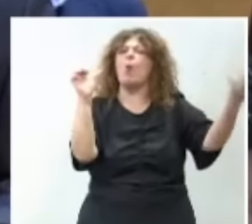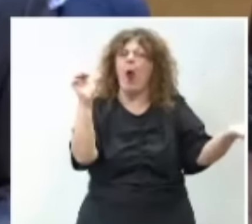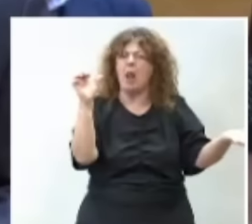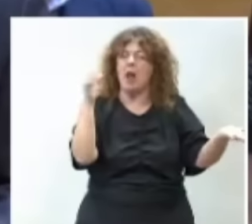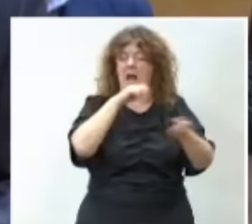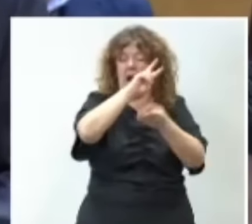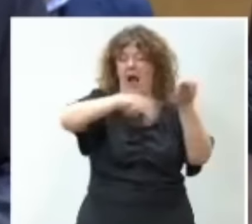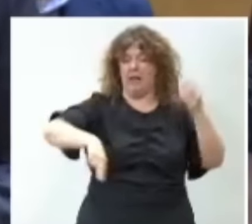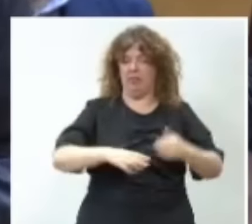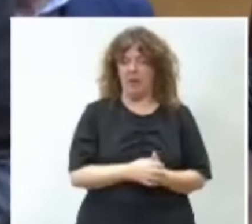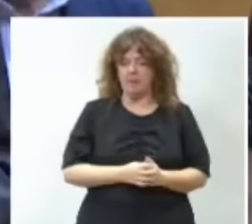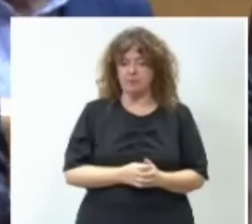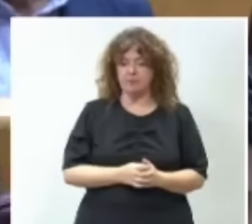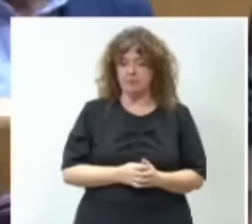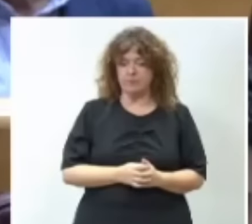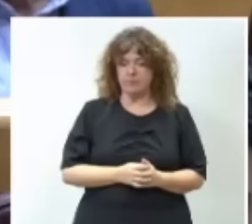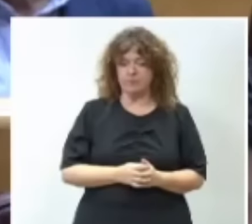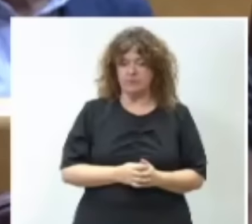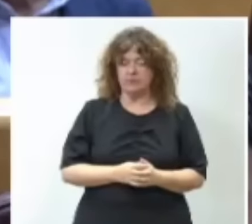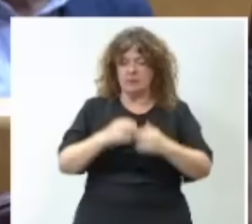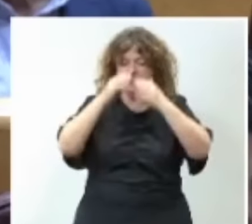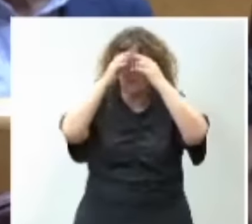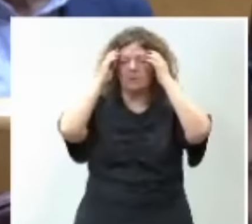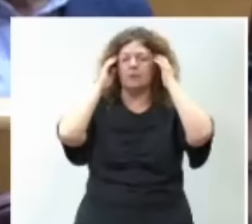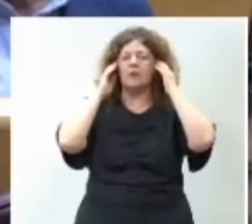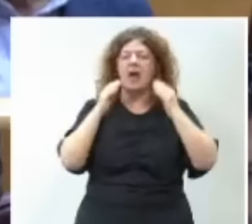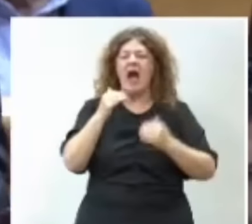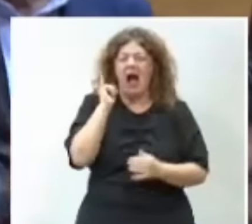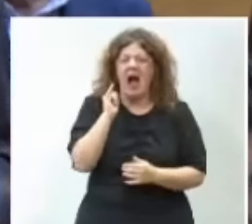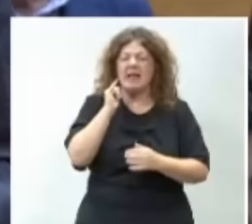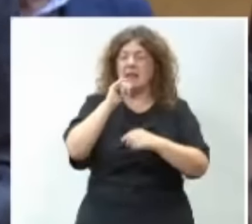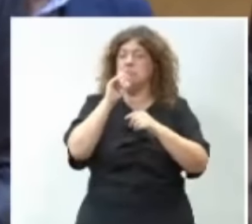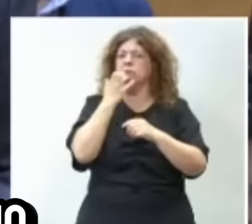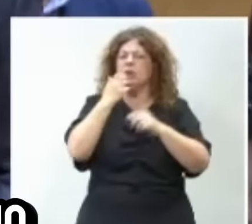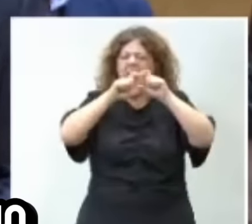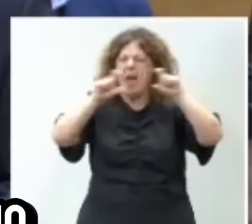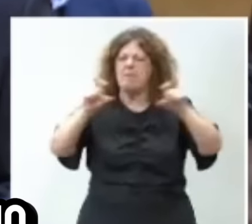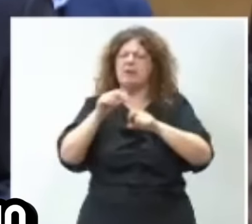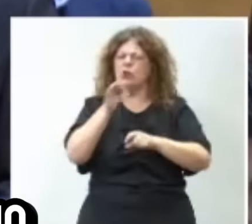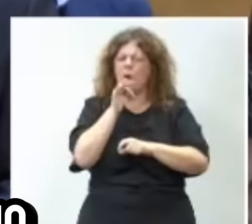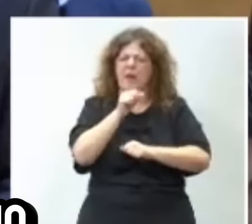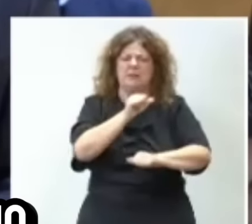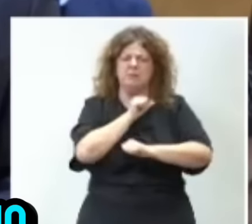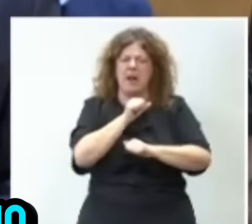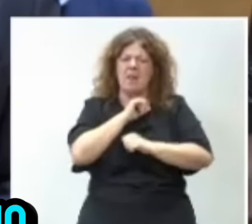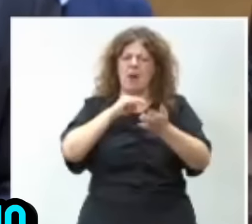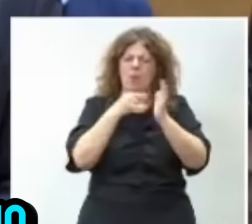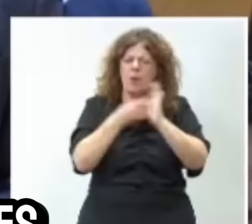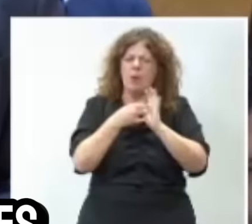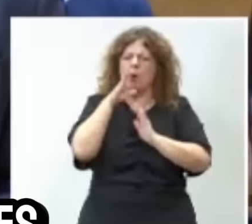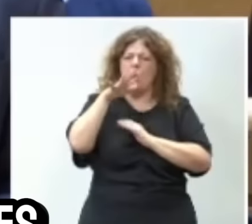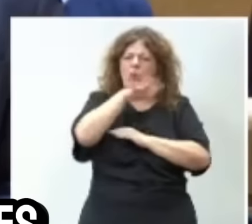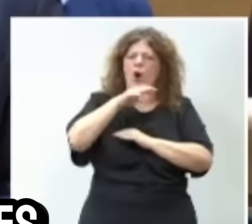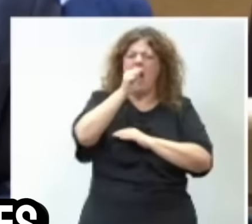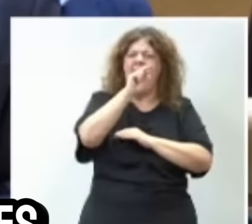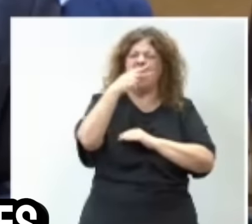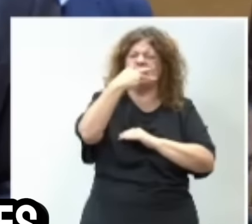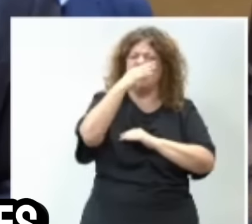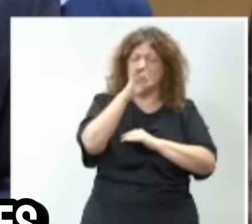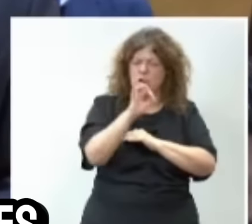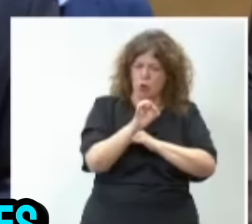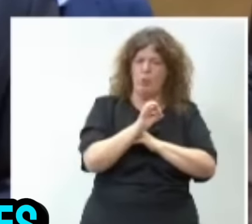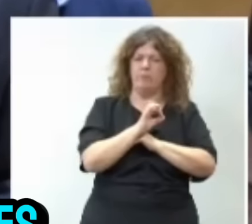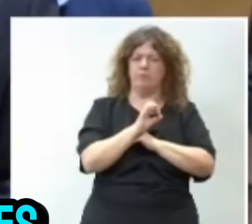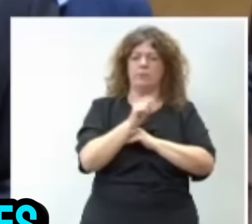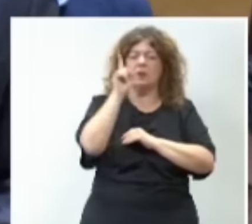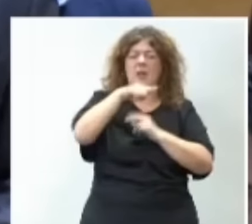Galicia. Y le adelanto, además, que hay empresas esperando por este proyecto, concretamente en Arteixo, concretamente